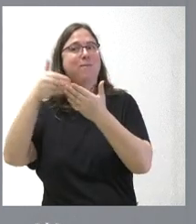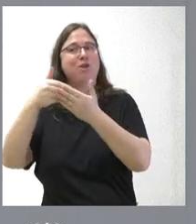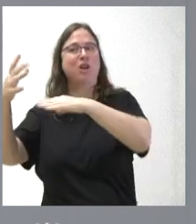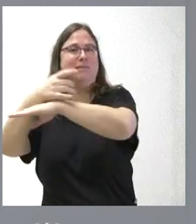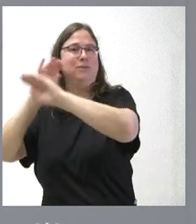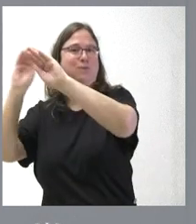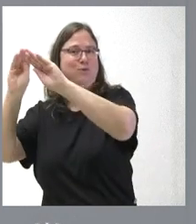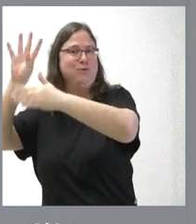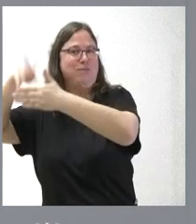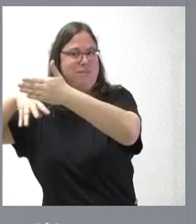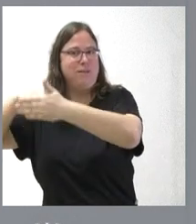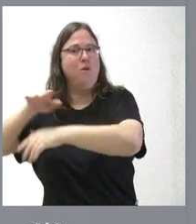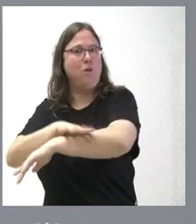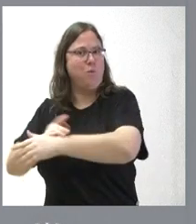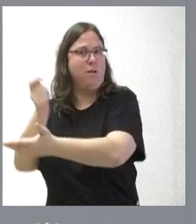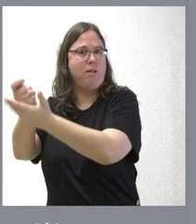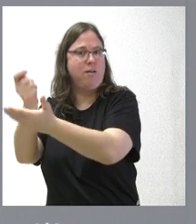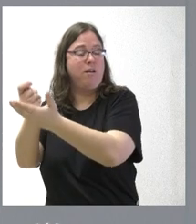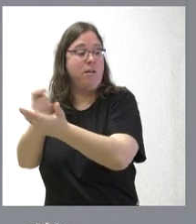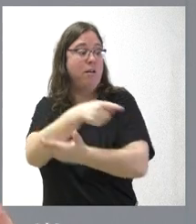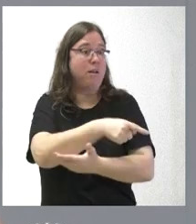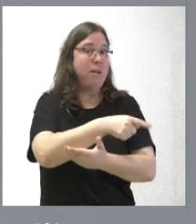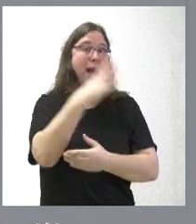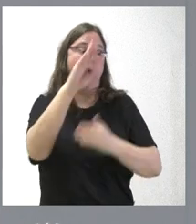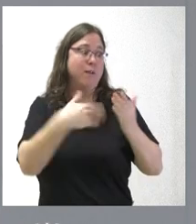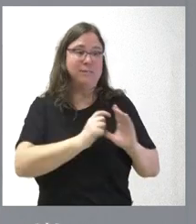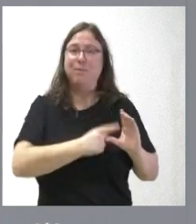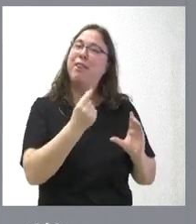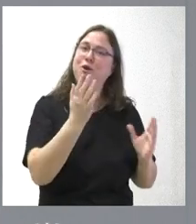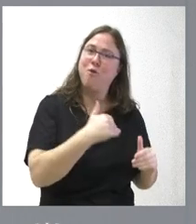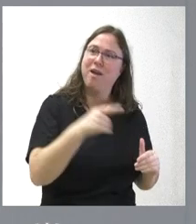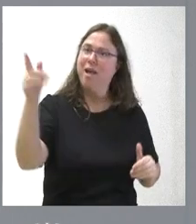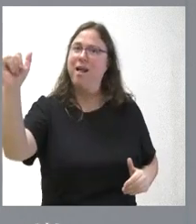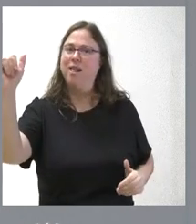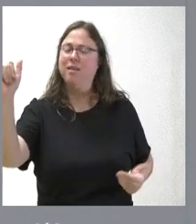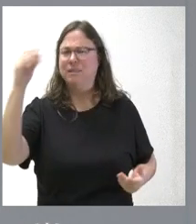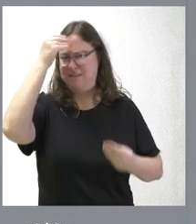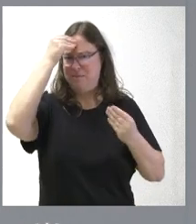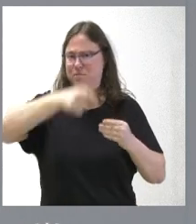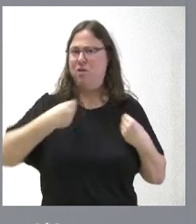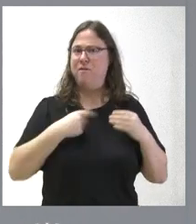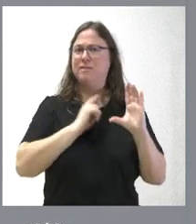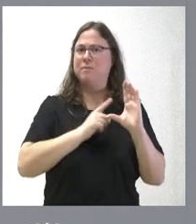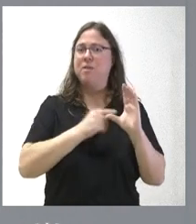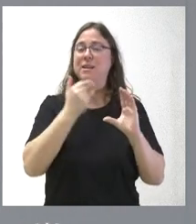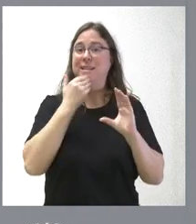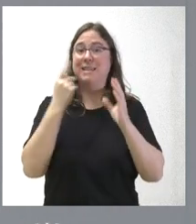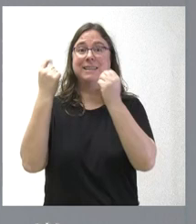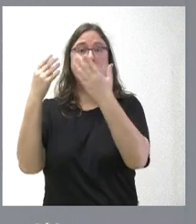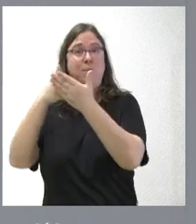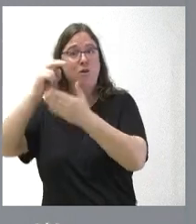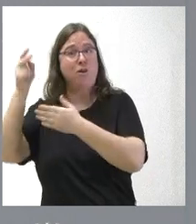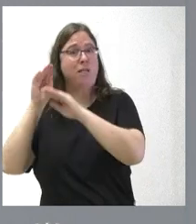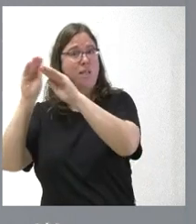por parte del Gobierno de España y no hay dinero para que el AVE llegue a Extremadura? ¿Y qué pensarían los extremeños si les dijeran que hay 6.000 millones de euros